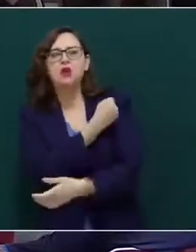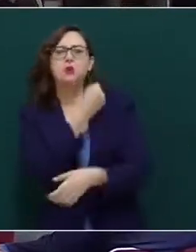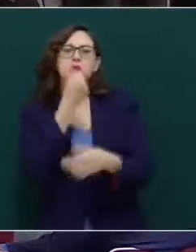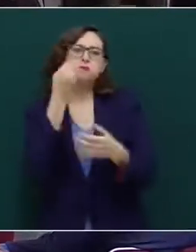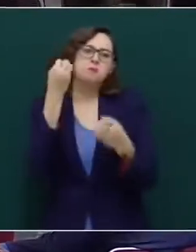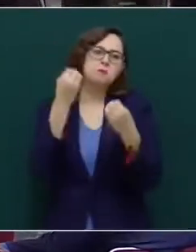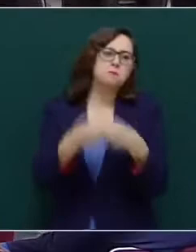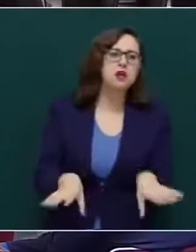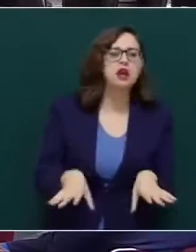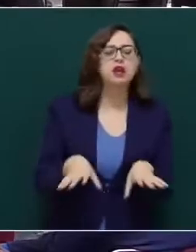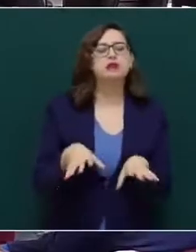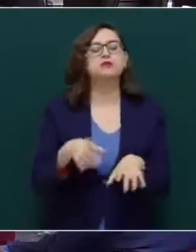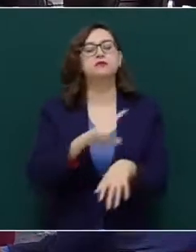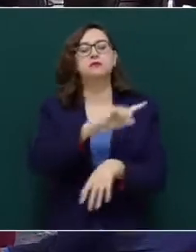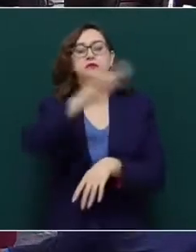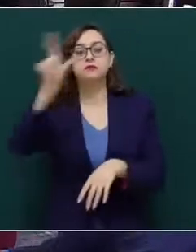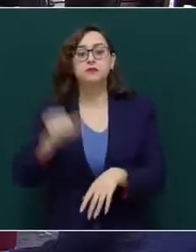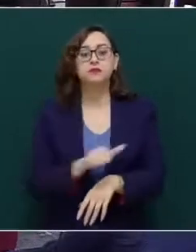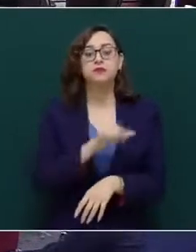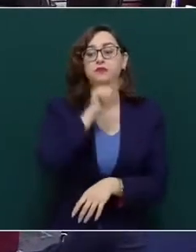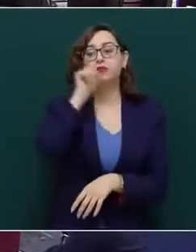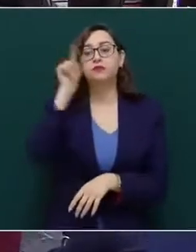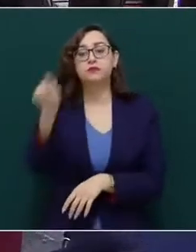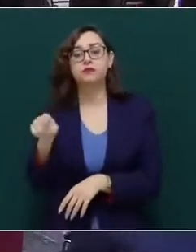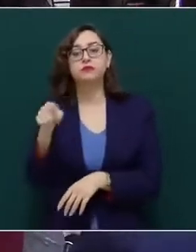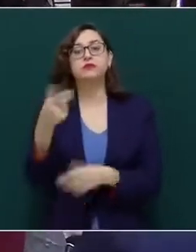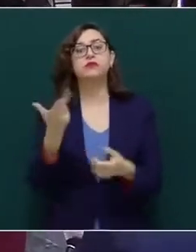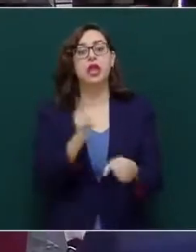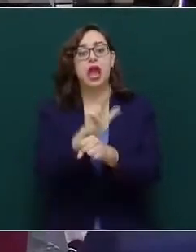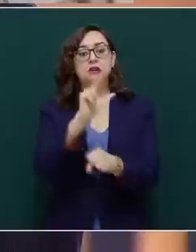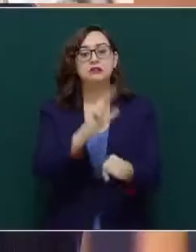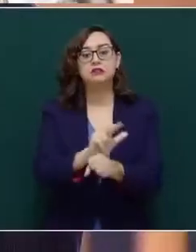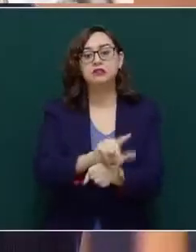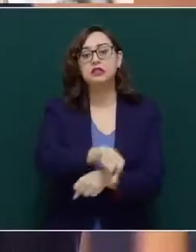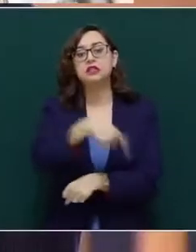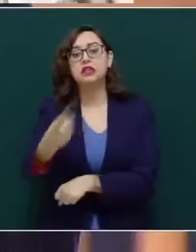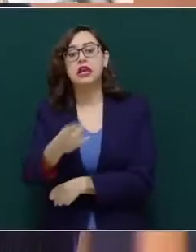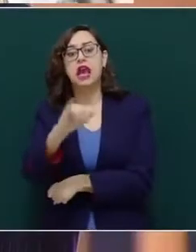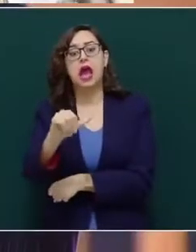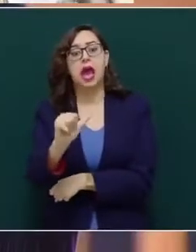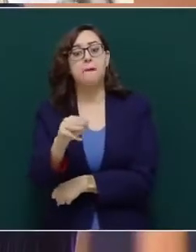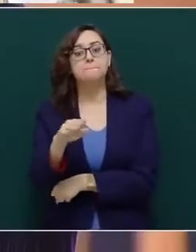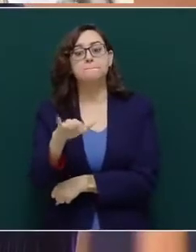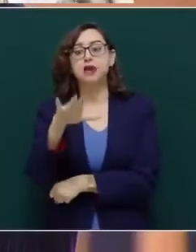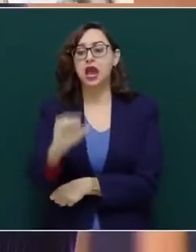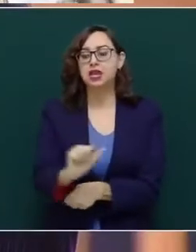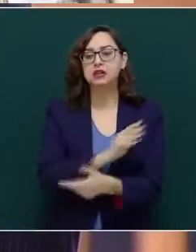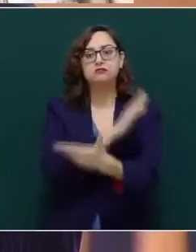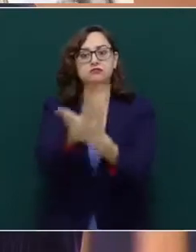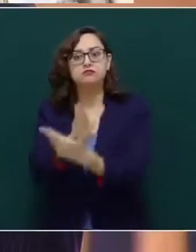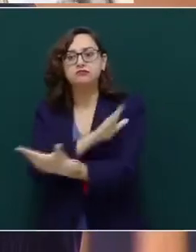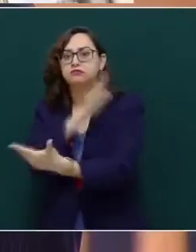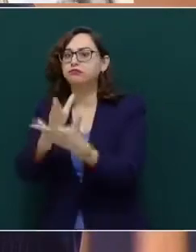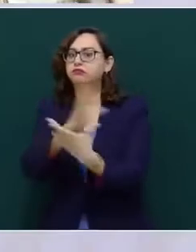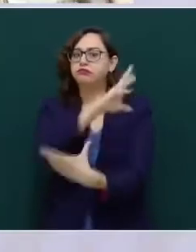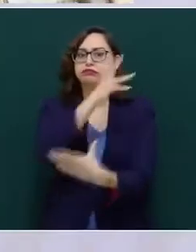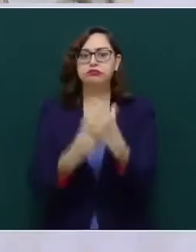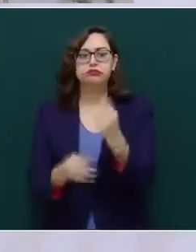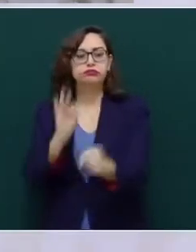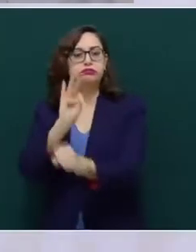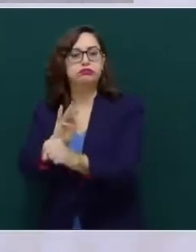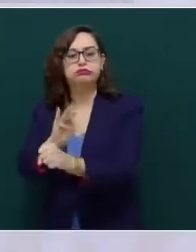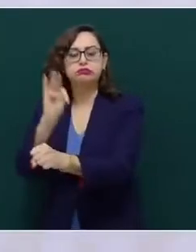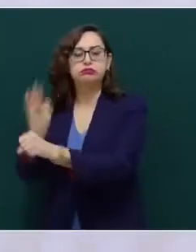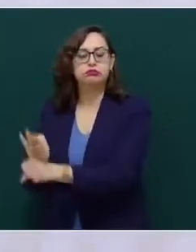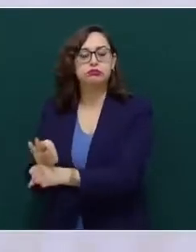refugiarse en Jamaica y en Haití, de este pueblo, de